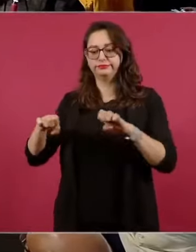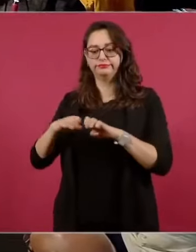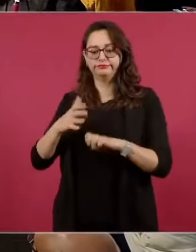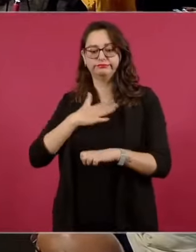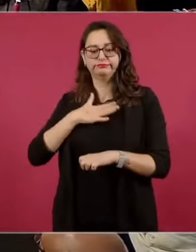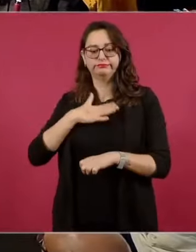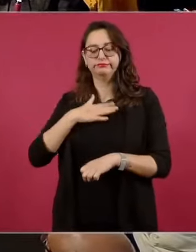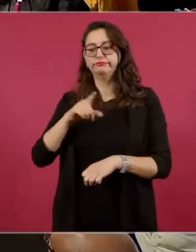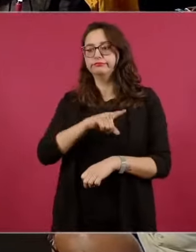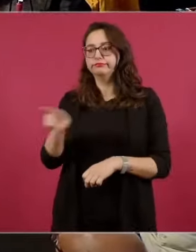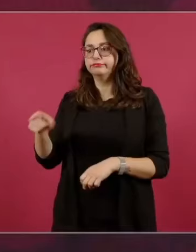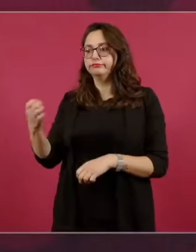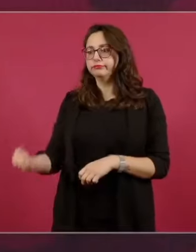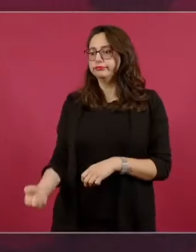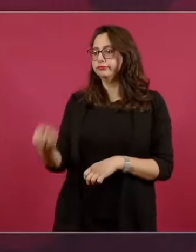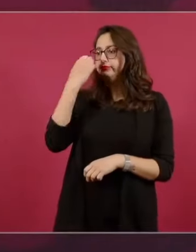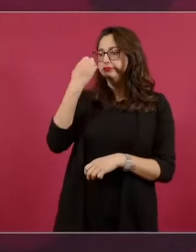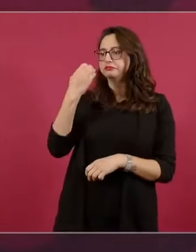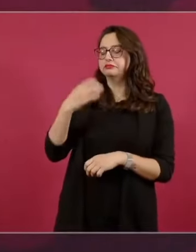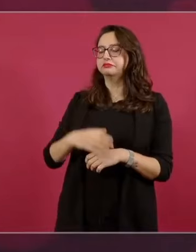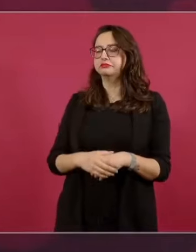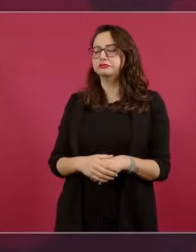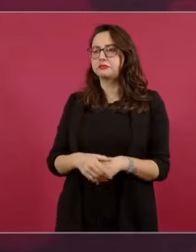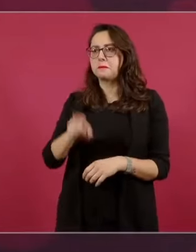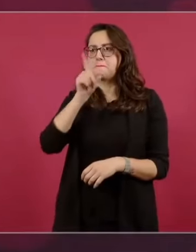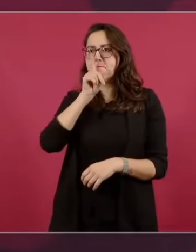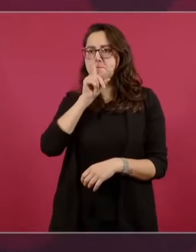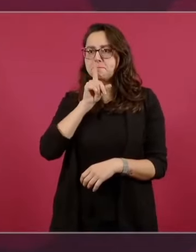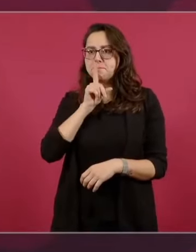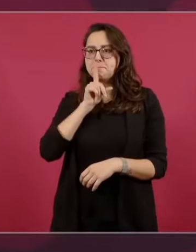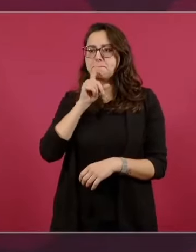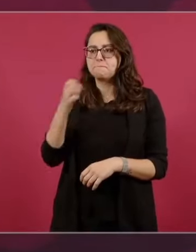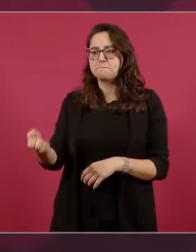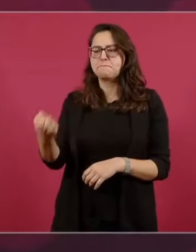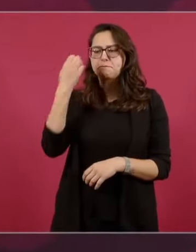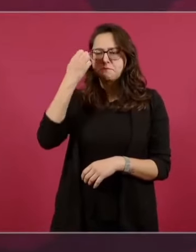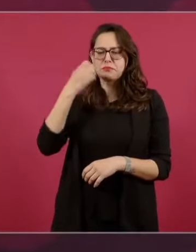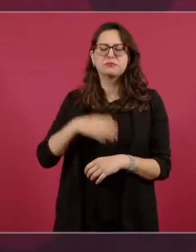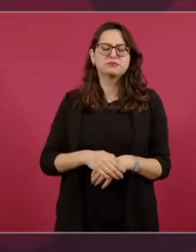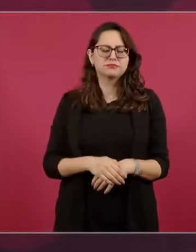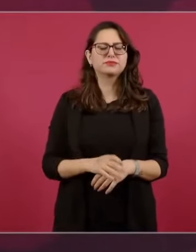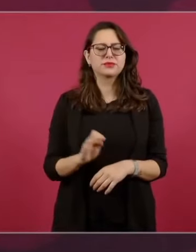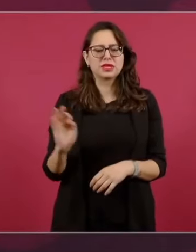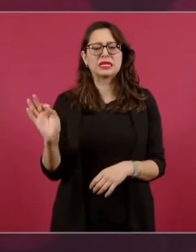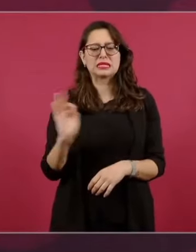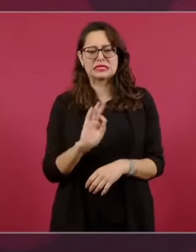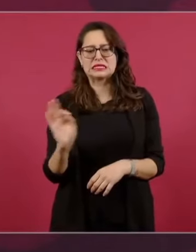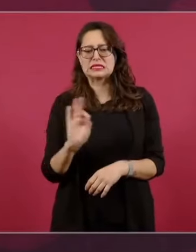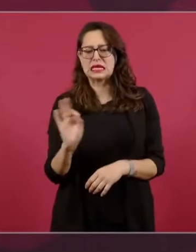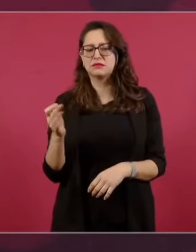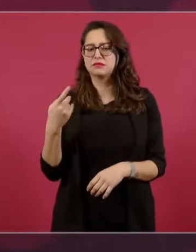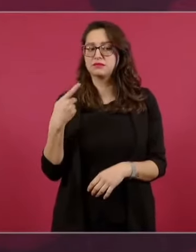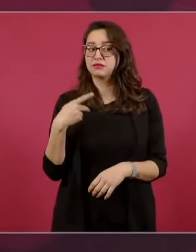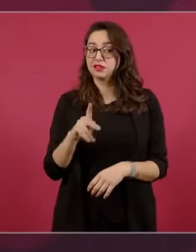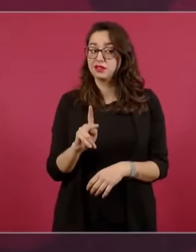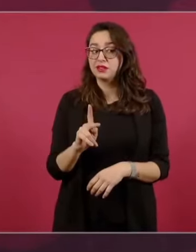pero no está tan fácil,